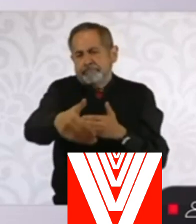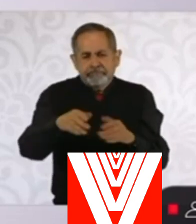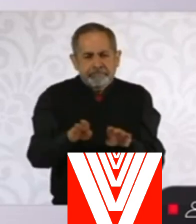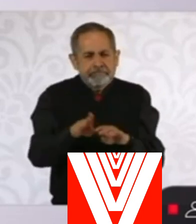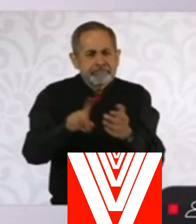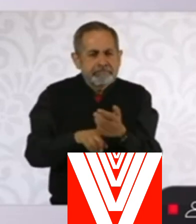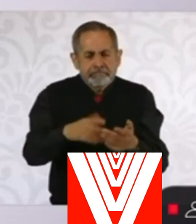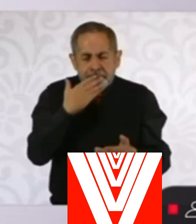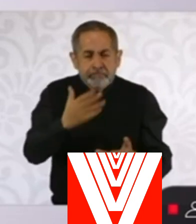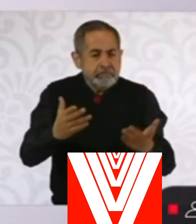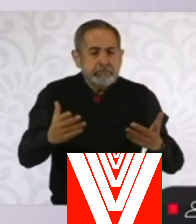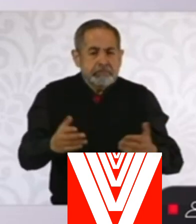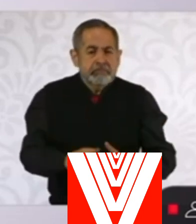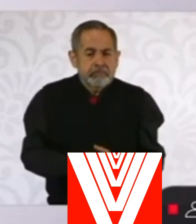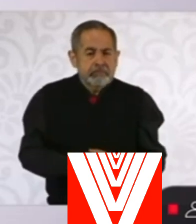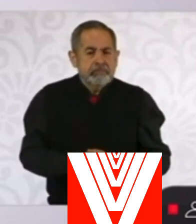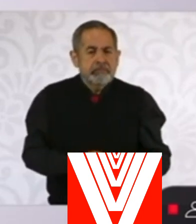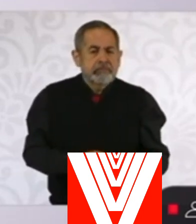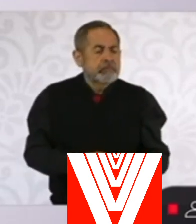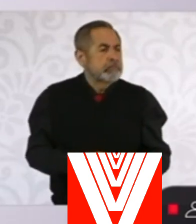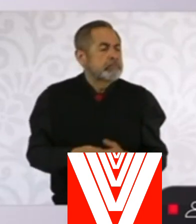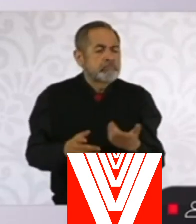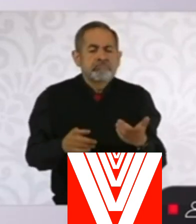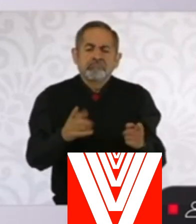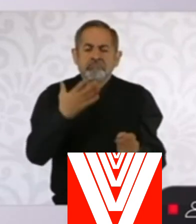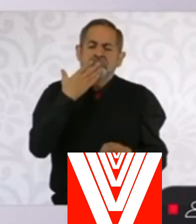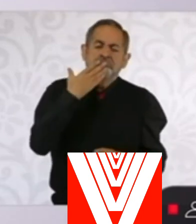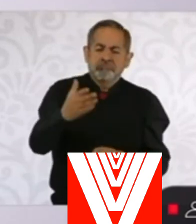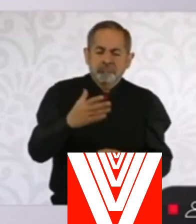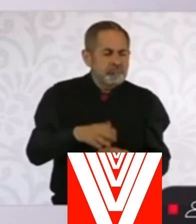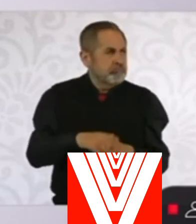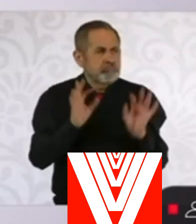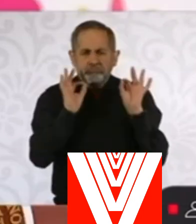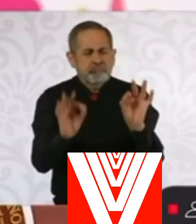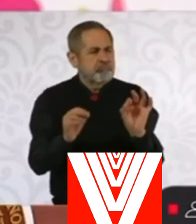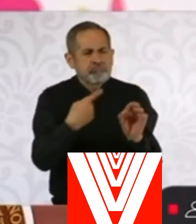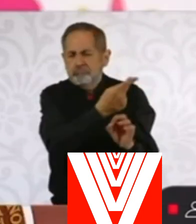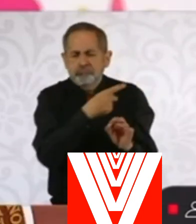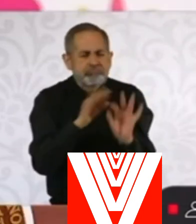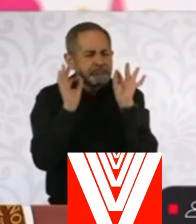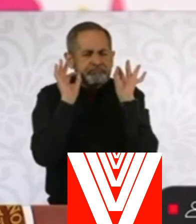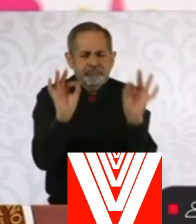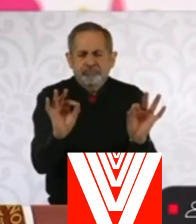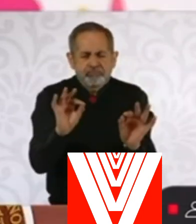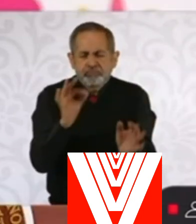fue en muy buenos términos. Así fue la llamada.